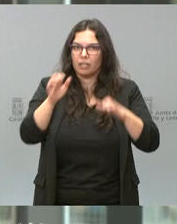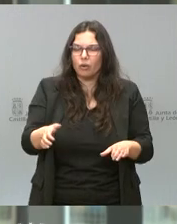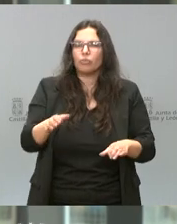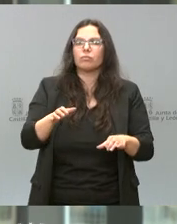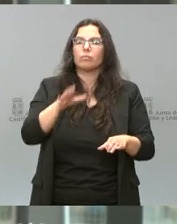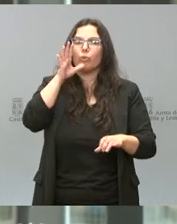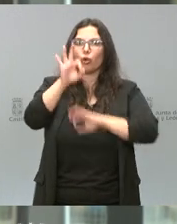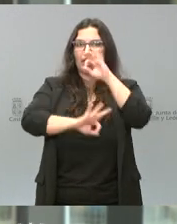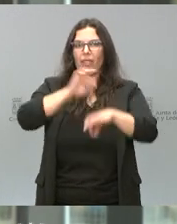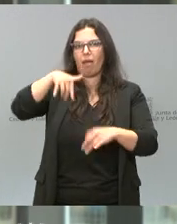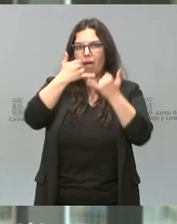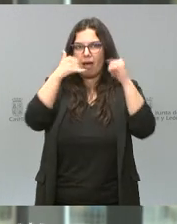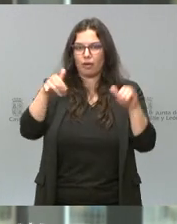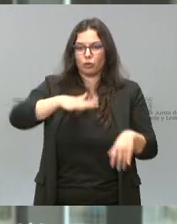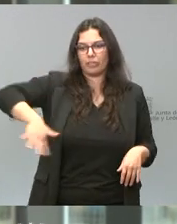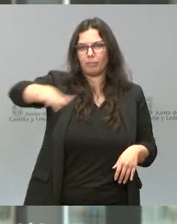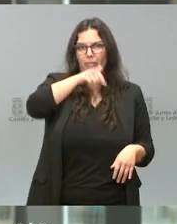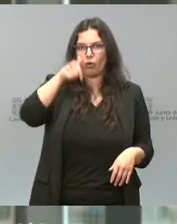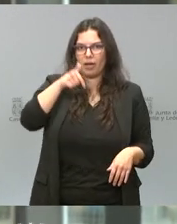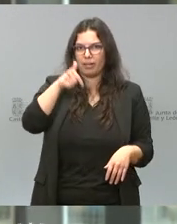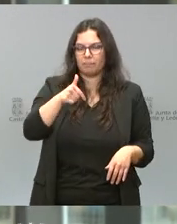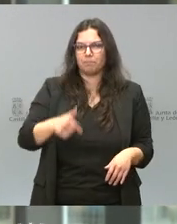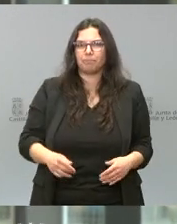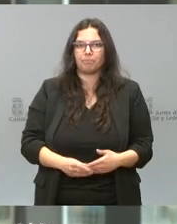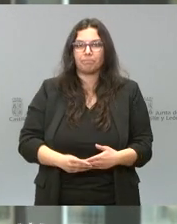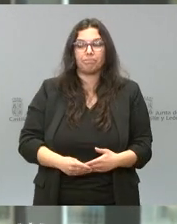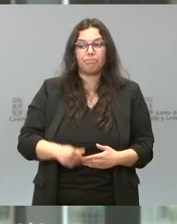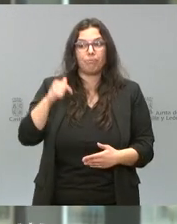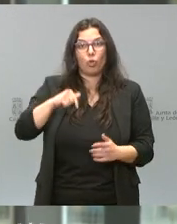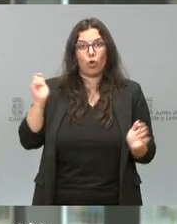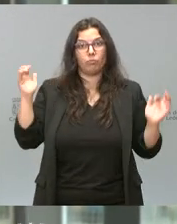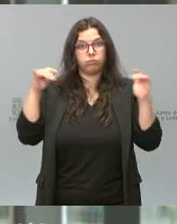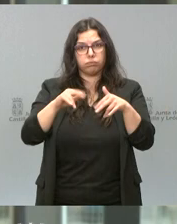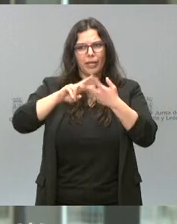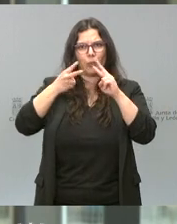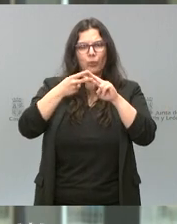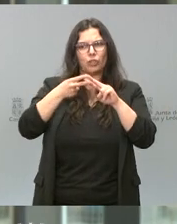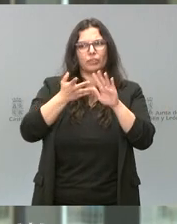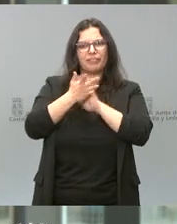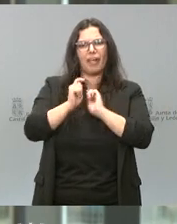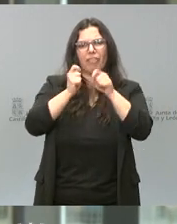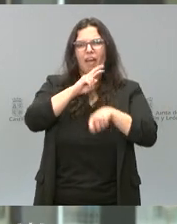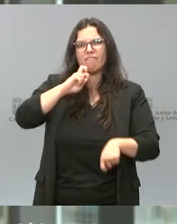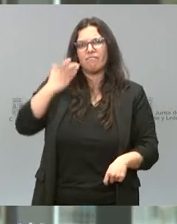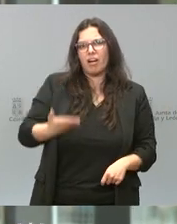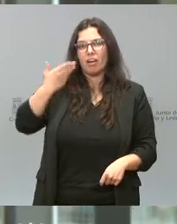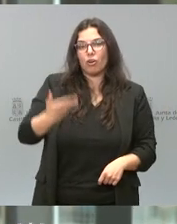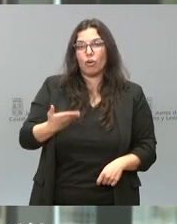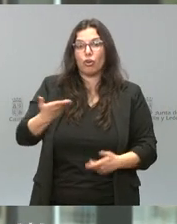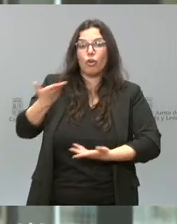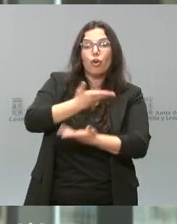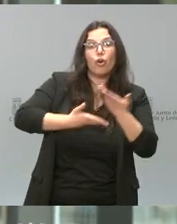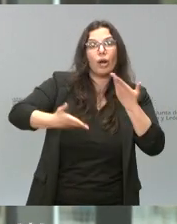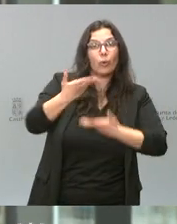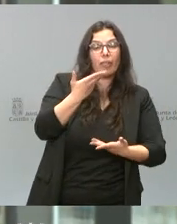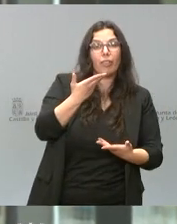organización de este acto en un espacio como este. Este encuentro busca poner en valor la importancia que tiene la colaboración